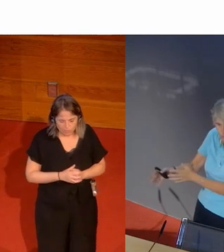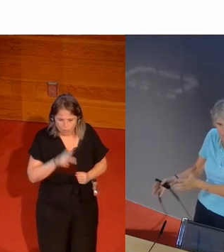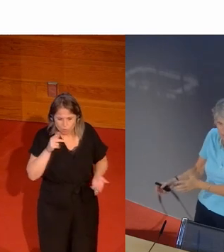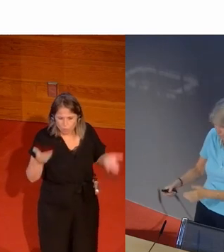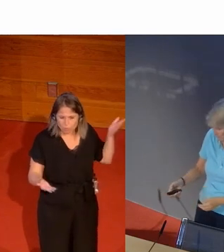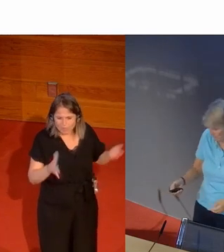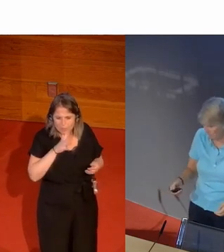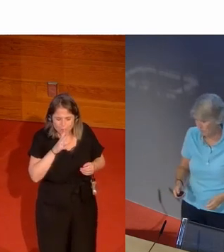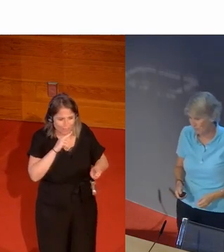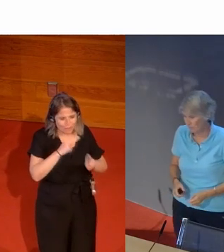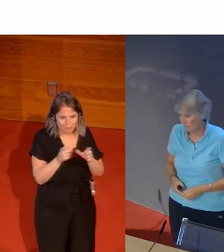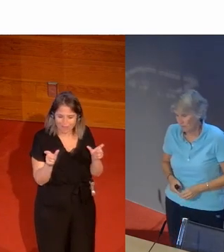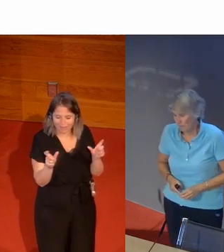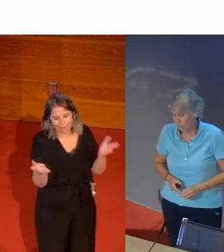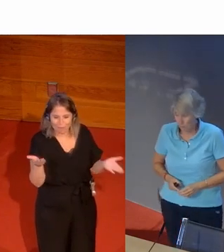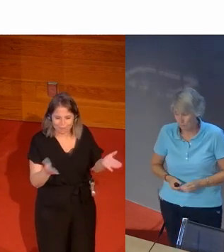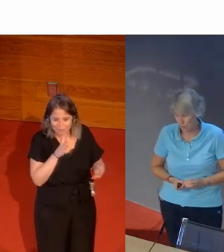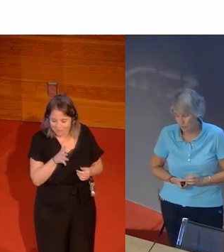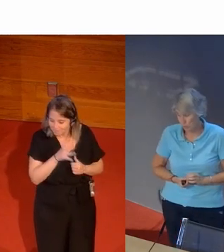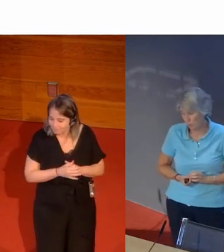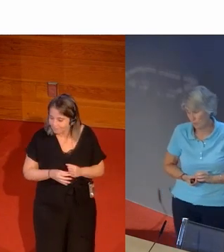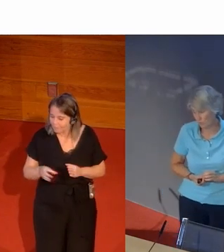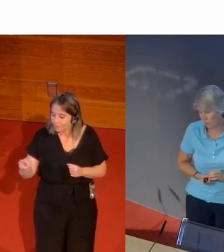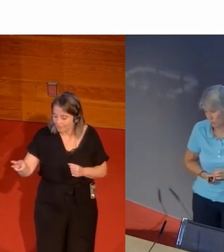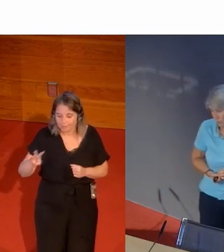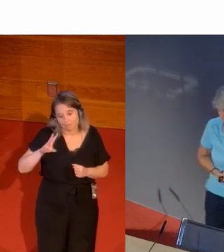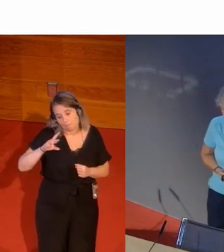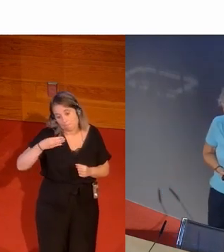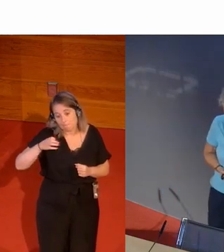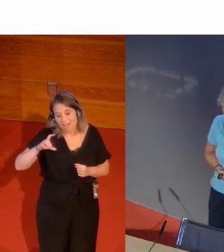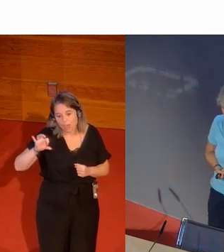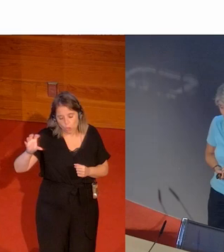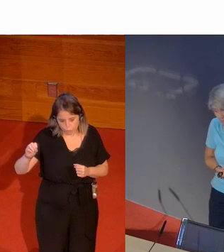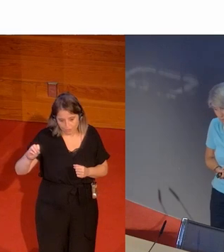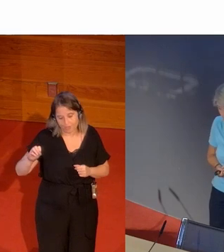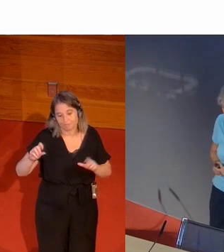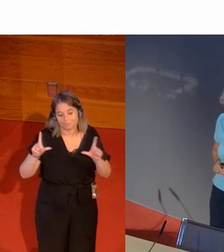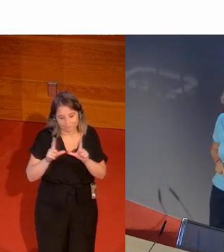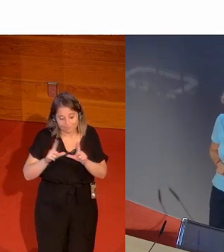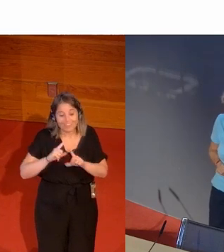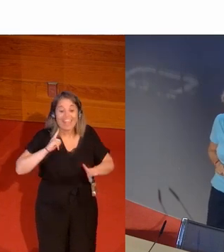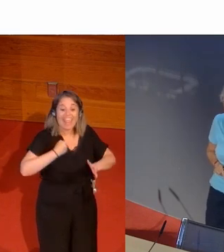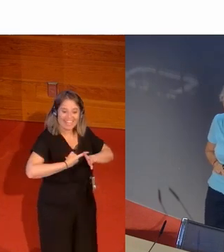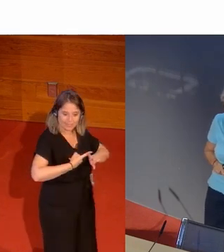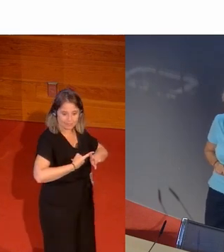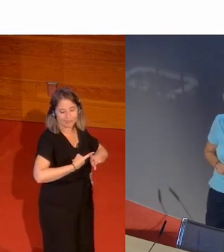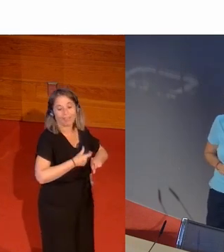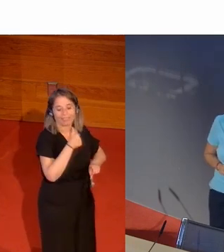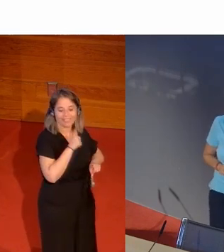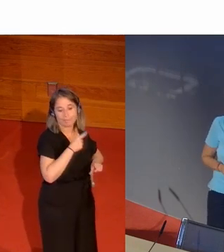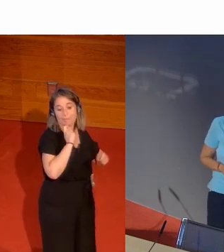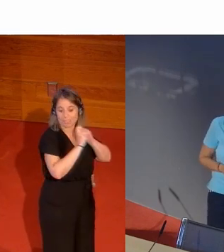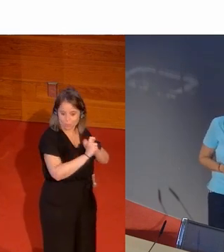aquí y ella con su mérito Paula Abadosa deslumbra en los Juegos de Tokio la tenista ex de David Broncano se clasificó